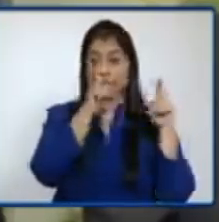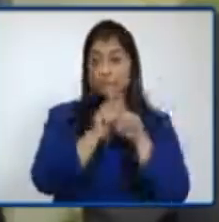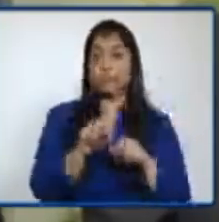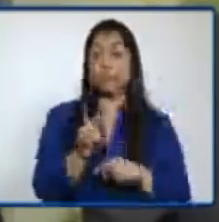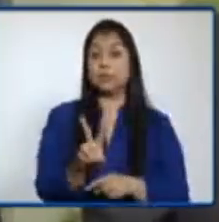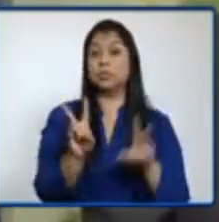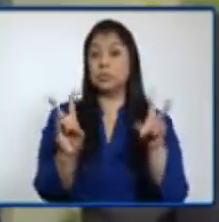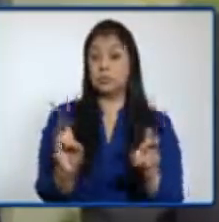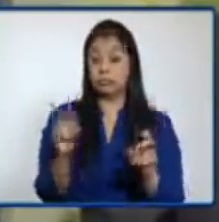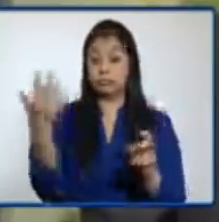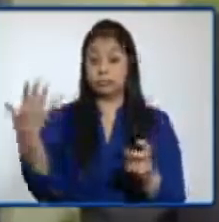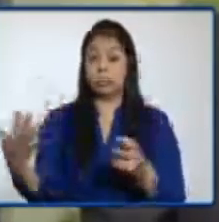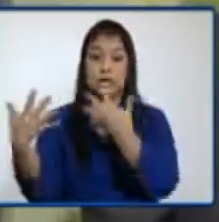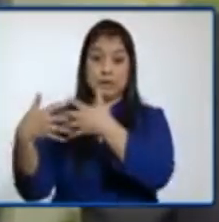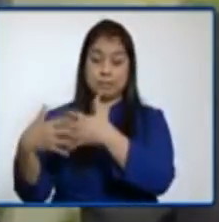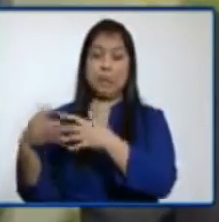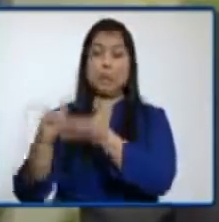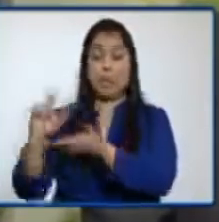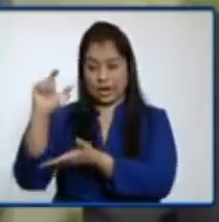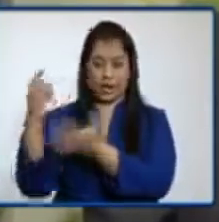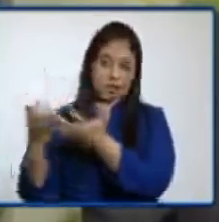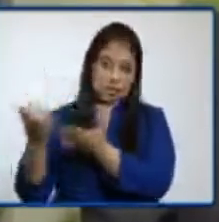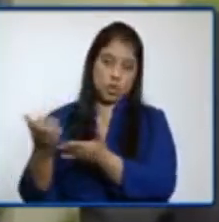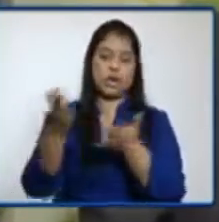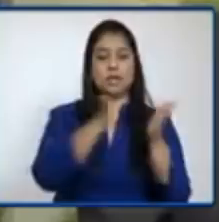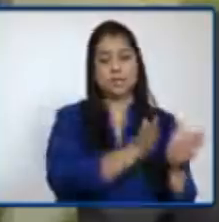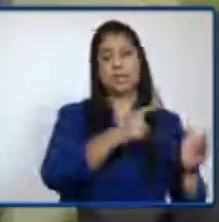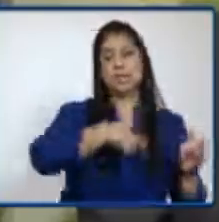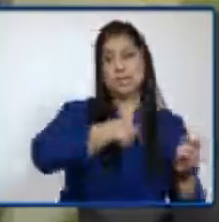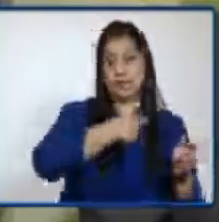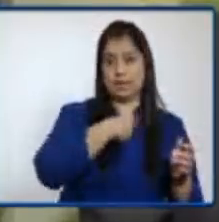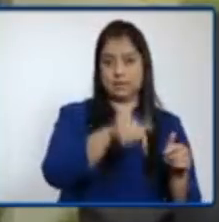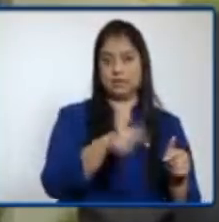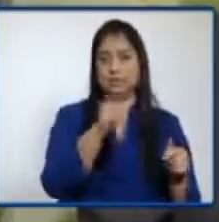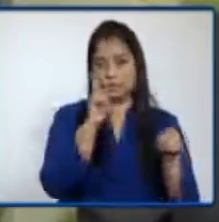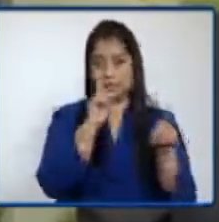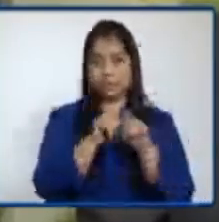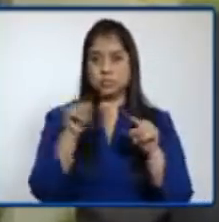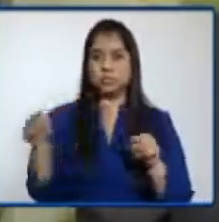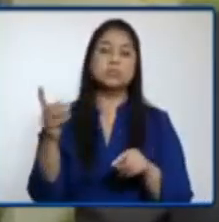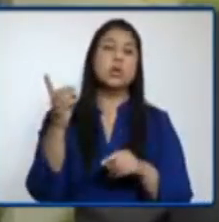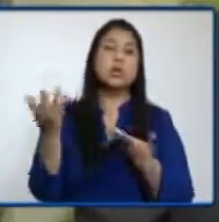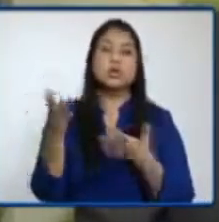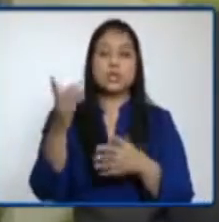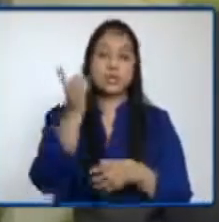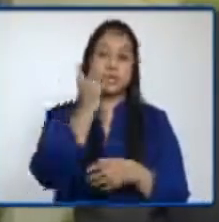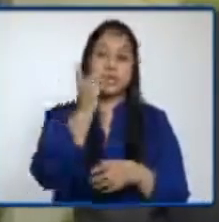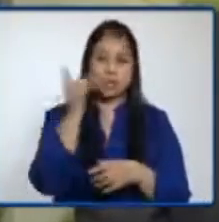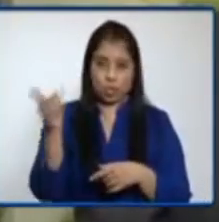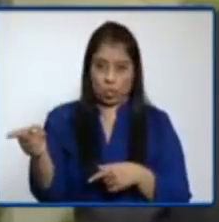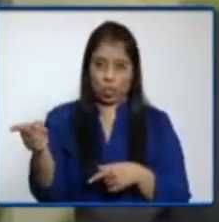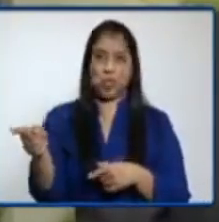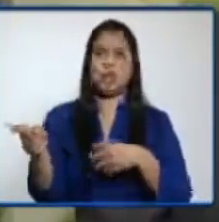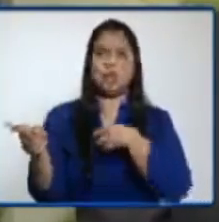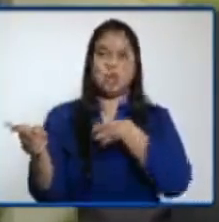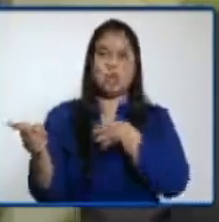partes en la relación laboral. Entiéndase de los empleadores, en este caso los quienes quienes tienen la dirección y